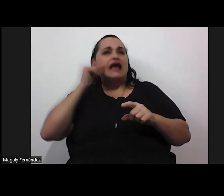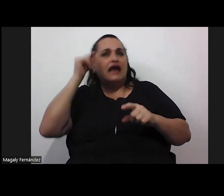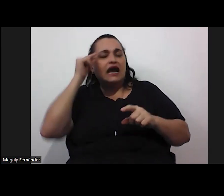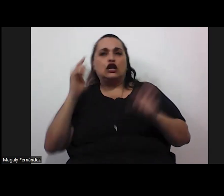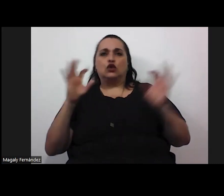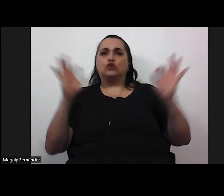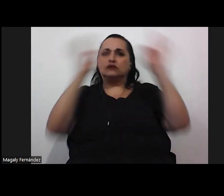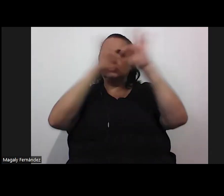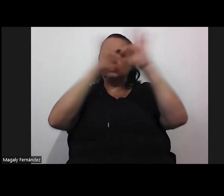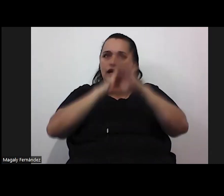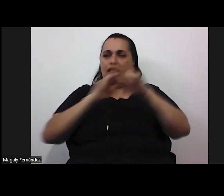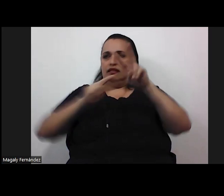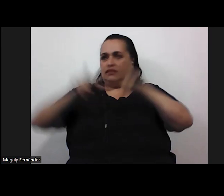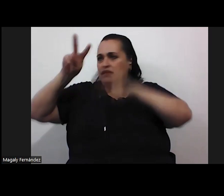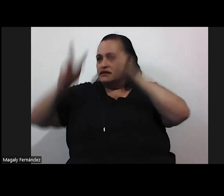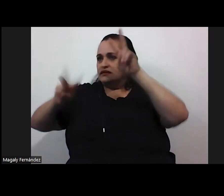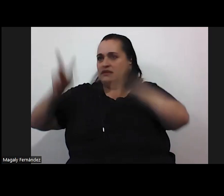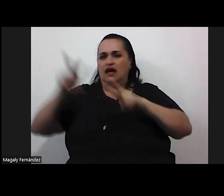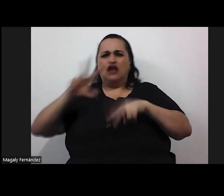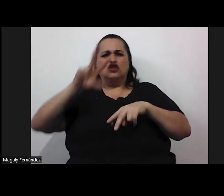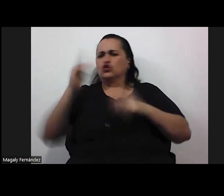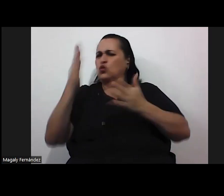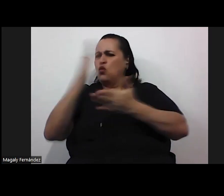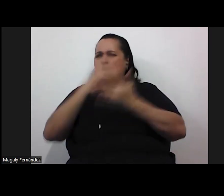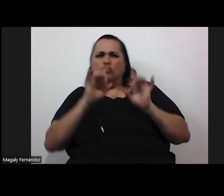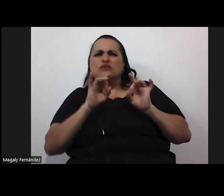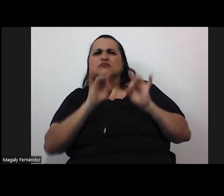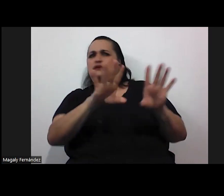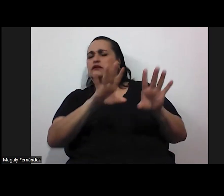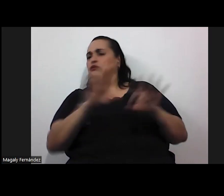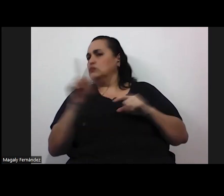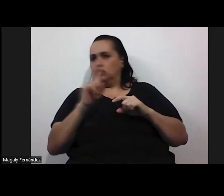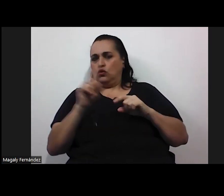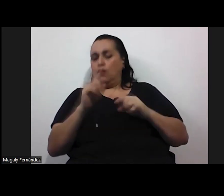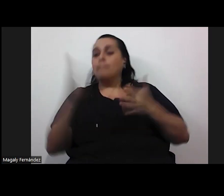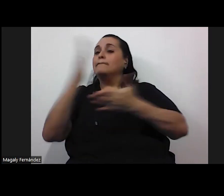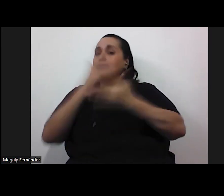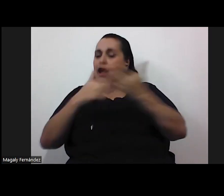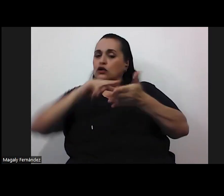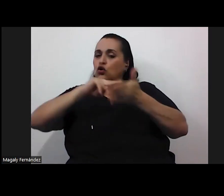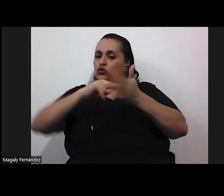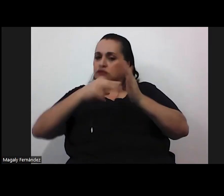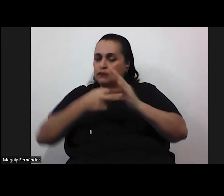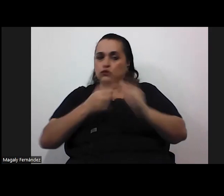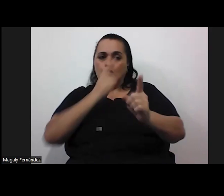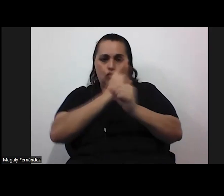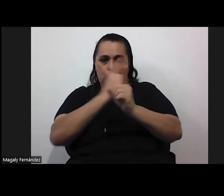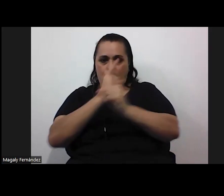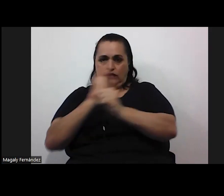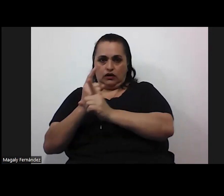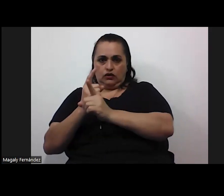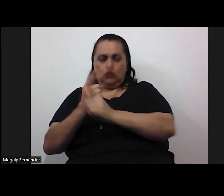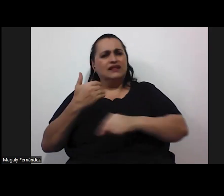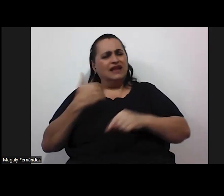diversidad no como algo despectivo sino como la parte conceptual correcta tenemos tanto